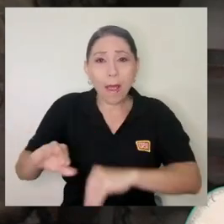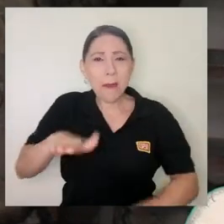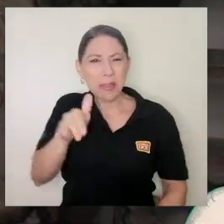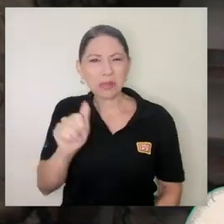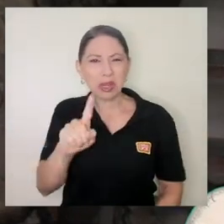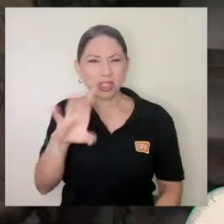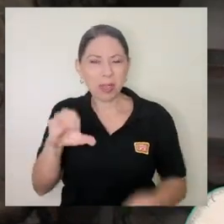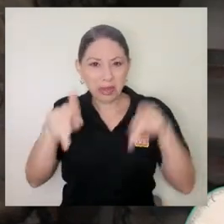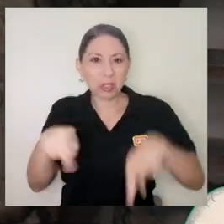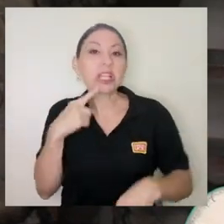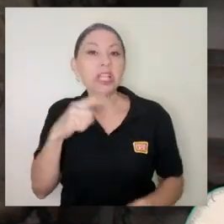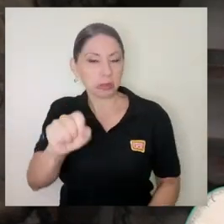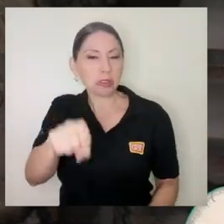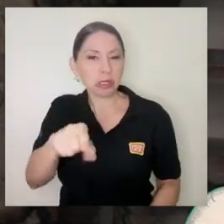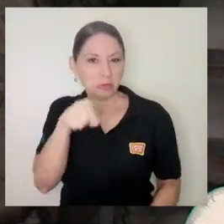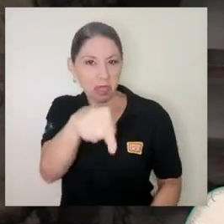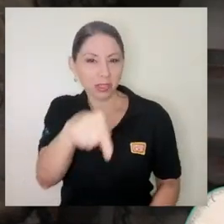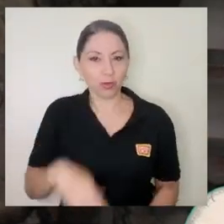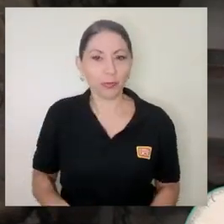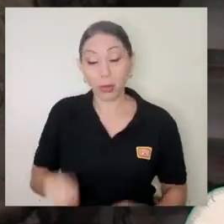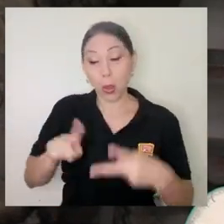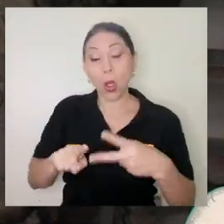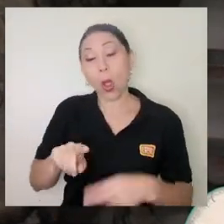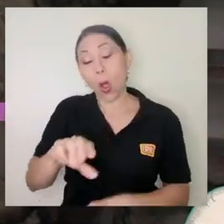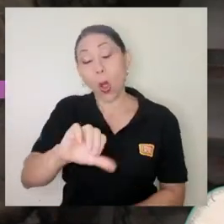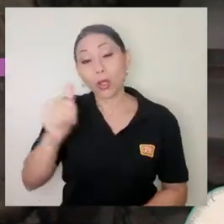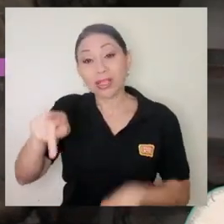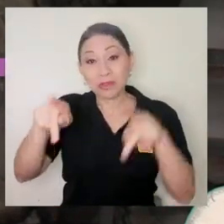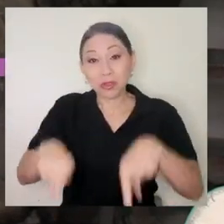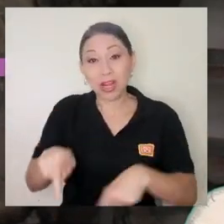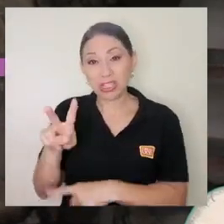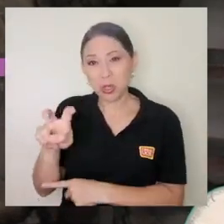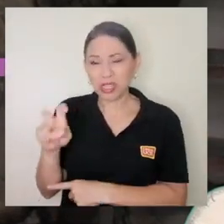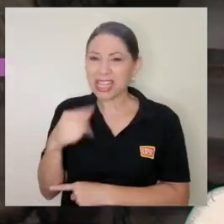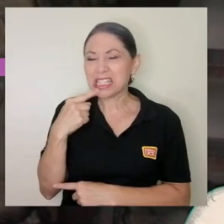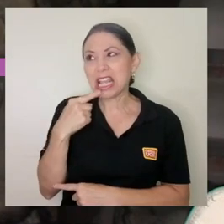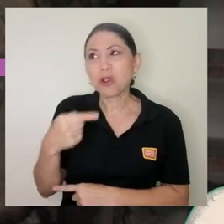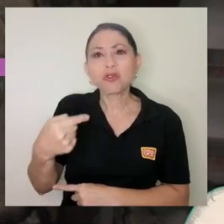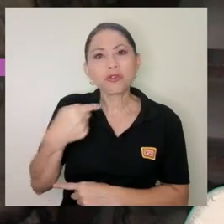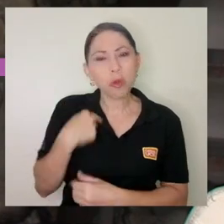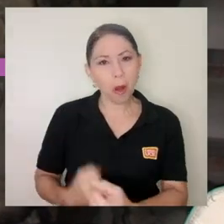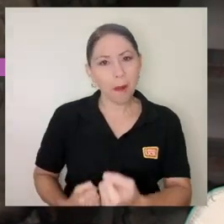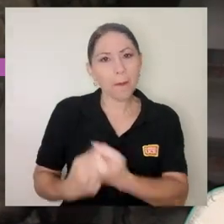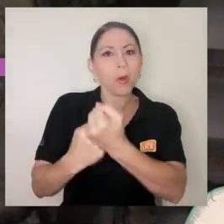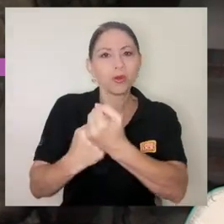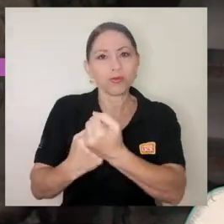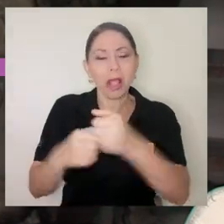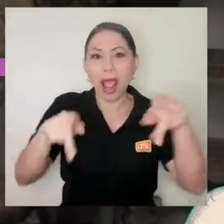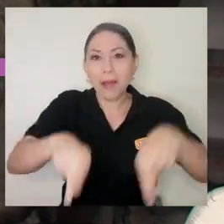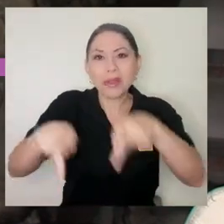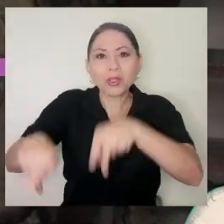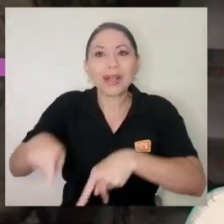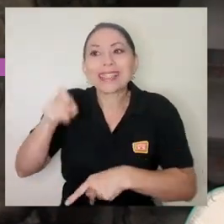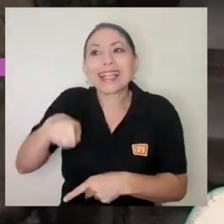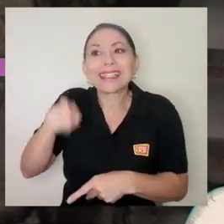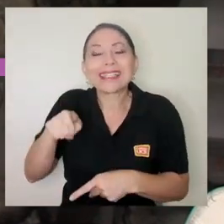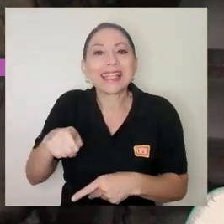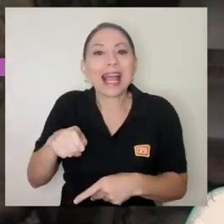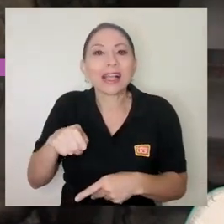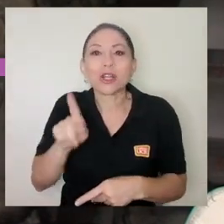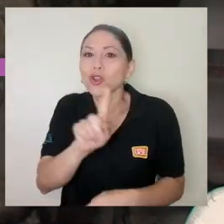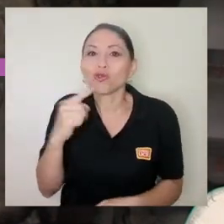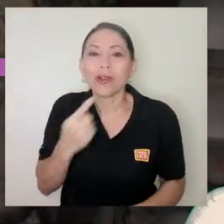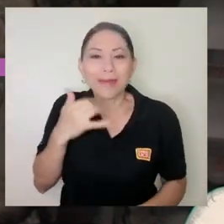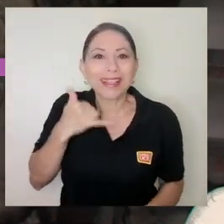200 lo que dijeron es, yo me apunto a dar apoyo a aquellas personas que requieran más que una llamada. Entonces, efectivamente, el